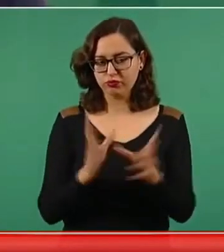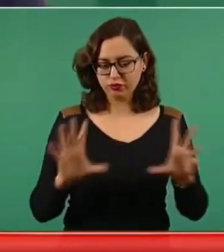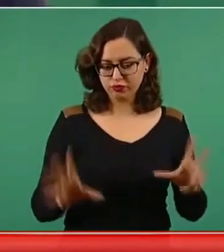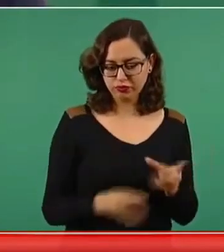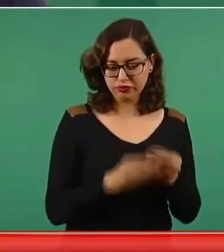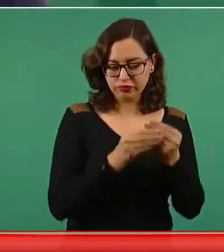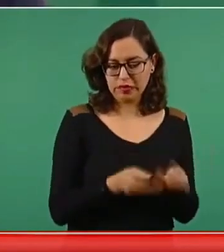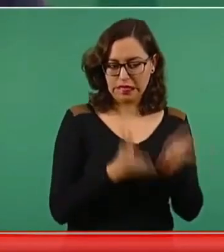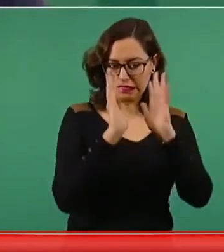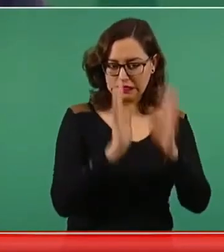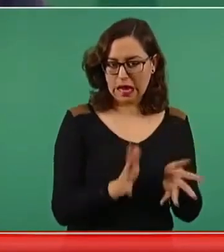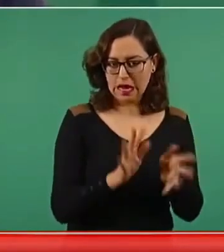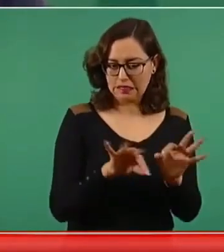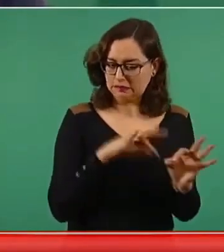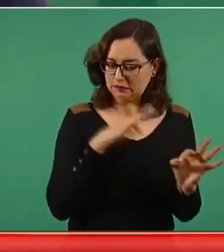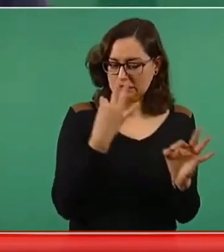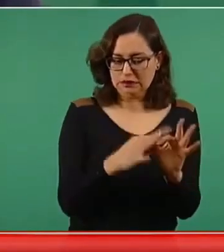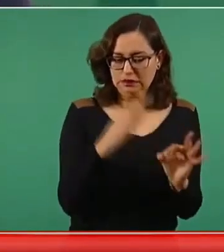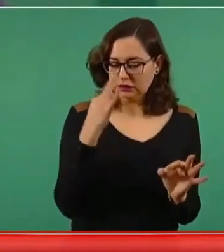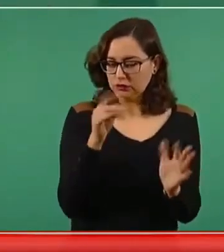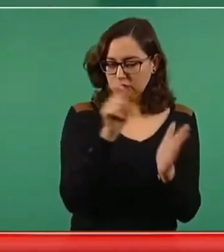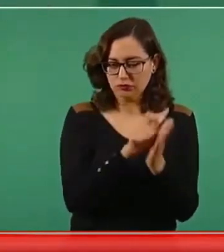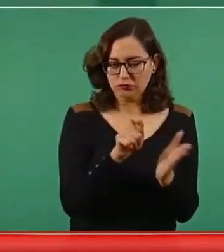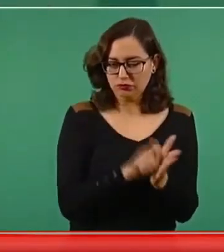Ya estoy terminando.